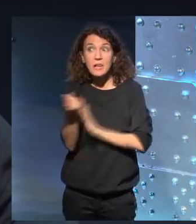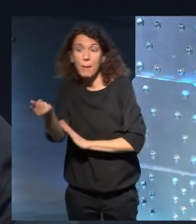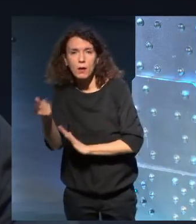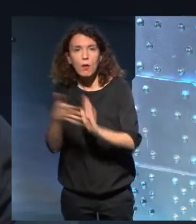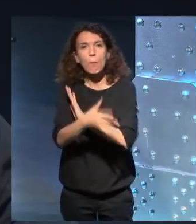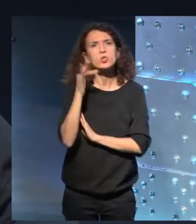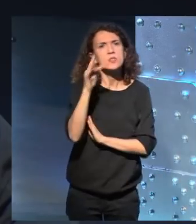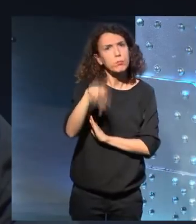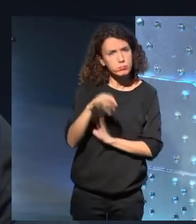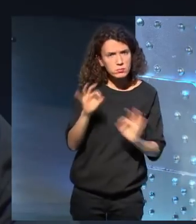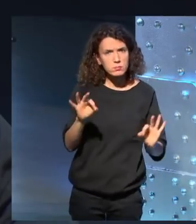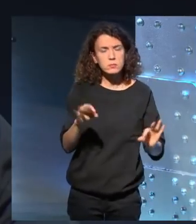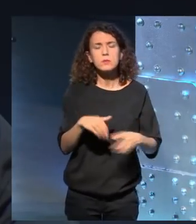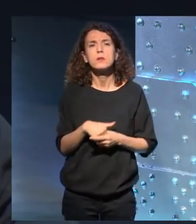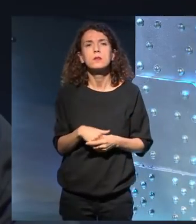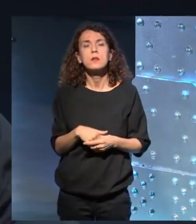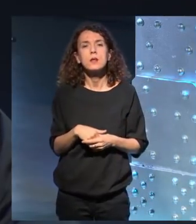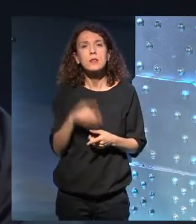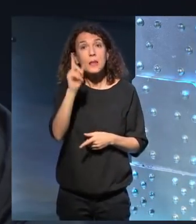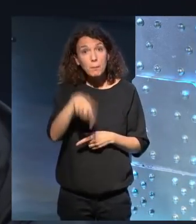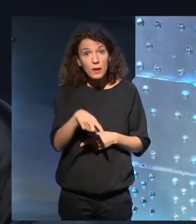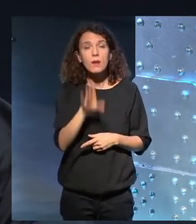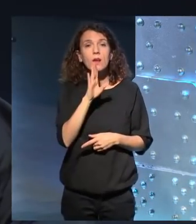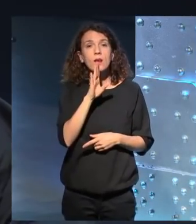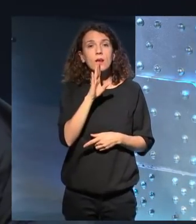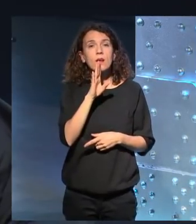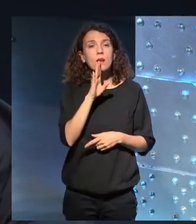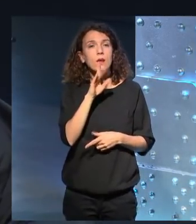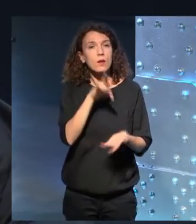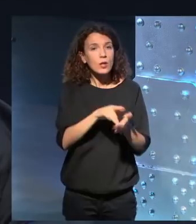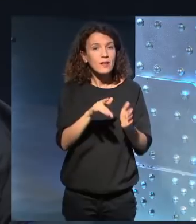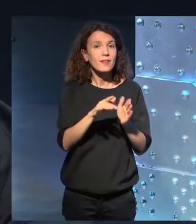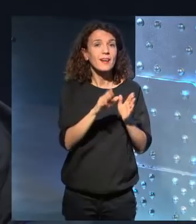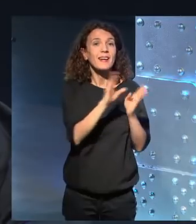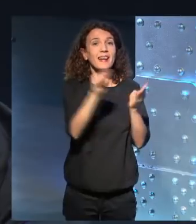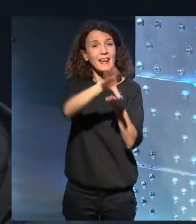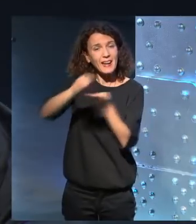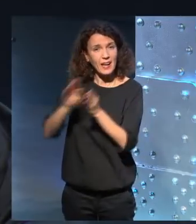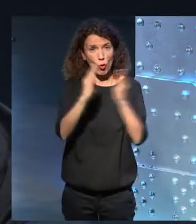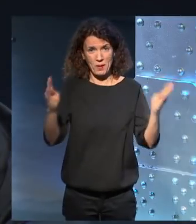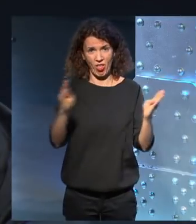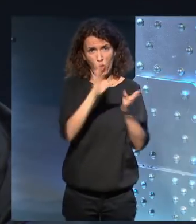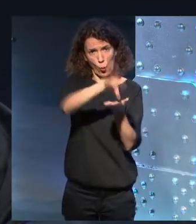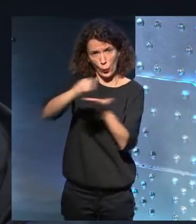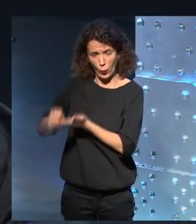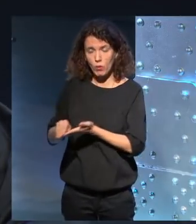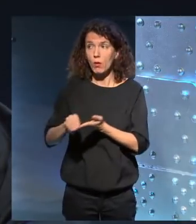¿no? De hecho, en continuación de Ideas Diversas, esa recopilación que publicó